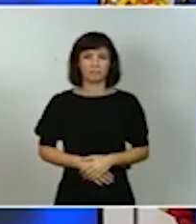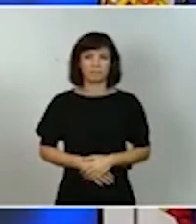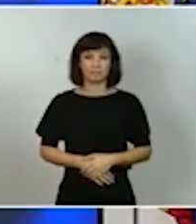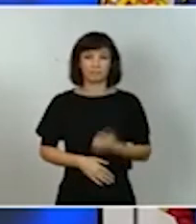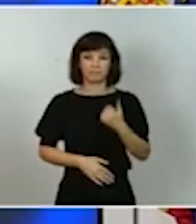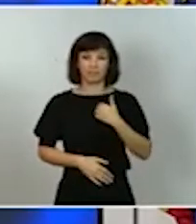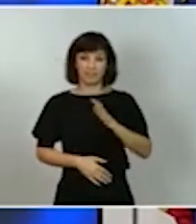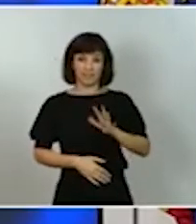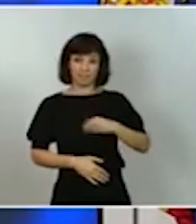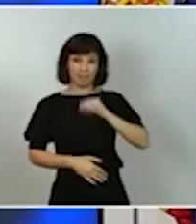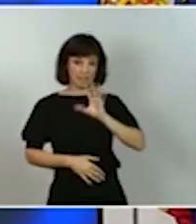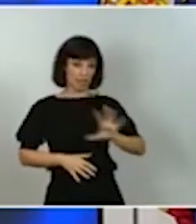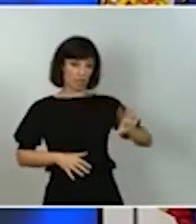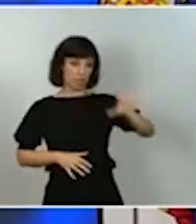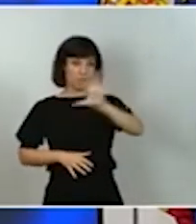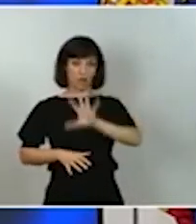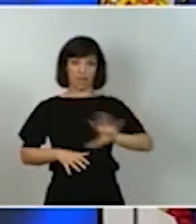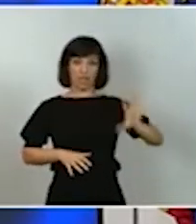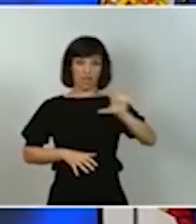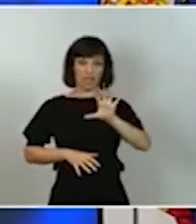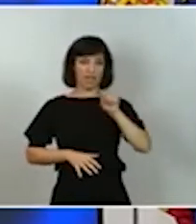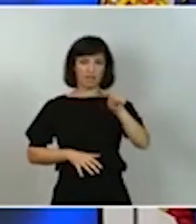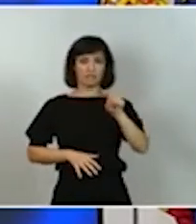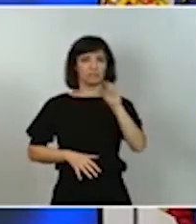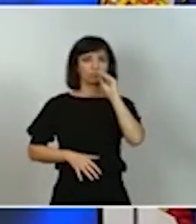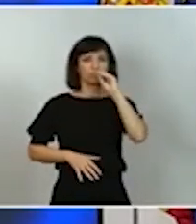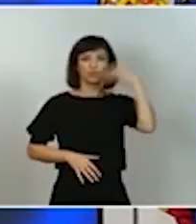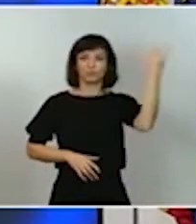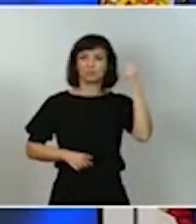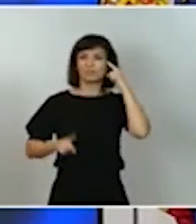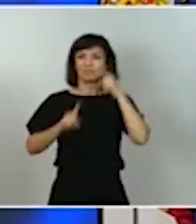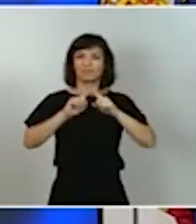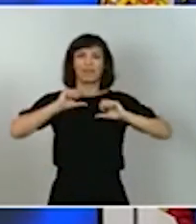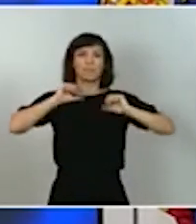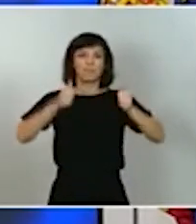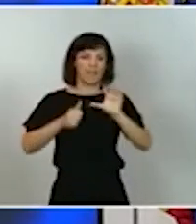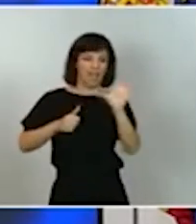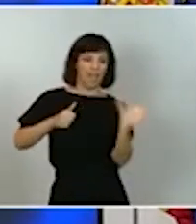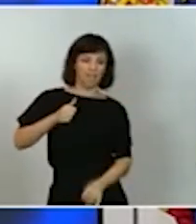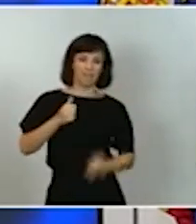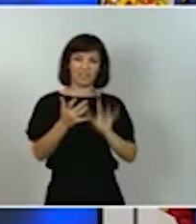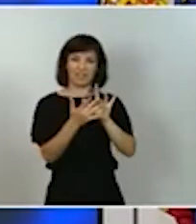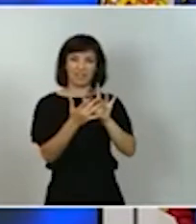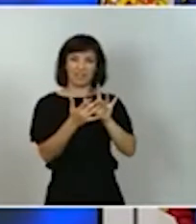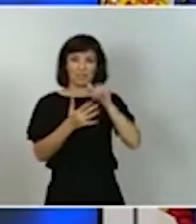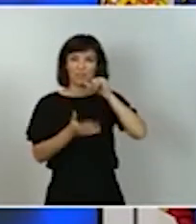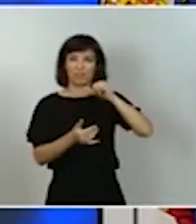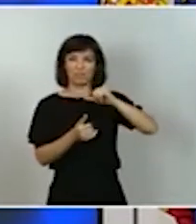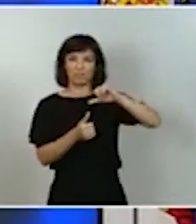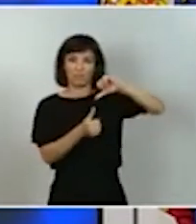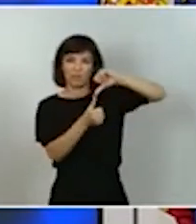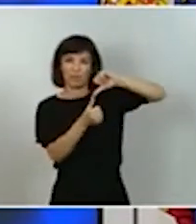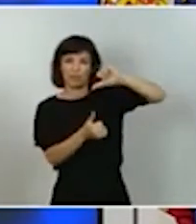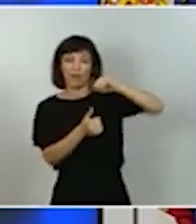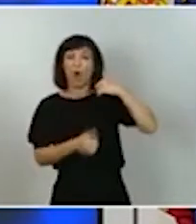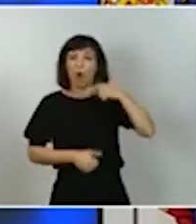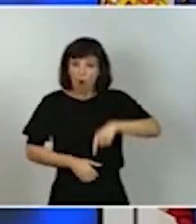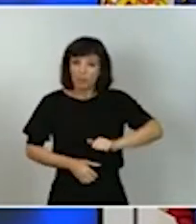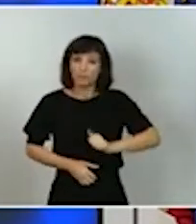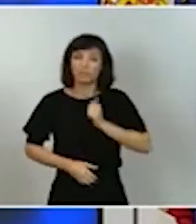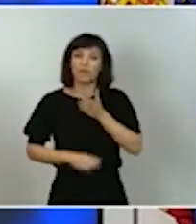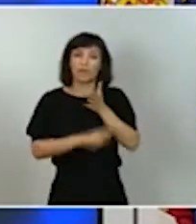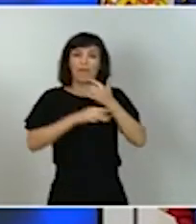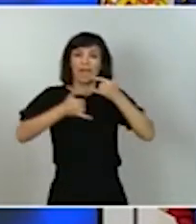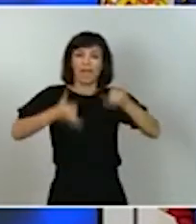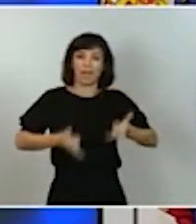sitúa como un excelente punto de partida en las relaciones con el continente africano. Hoy mismo voy a tener la ocasión de poder viajar a Argelia con